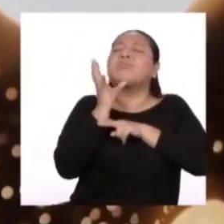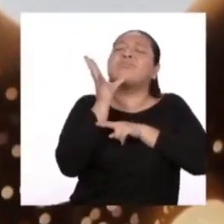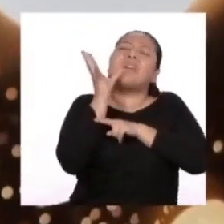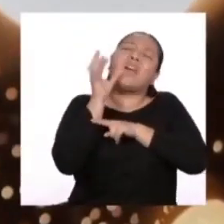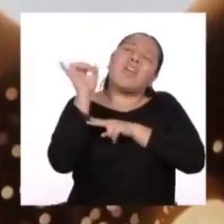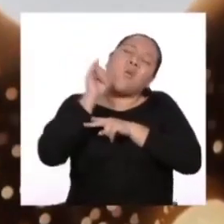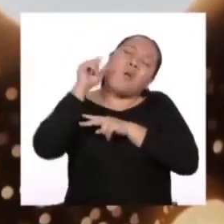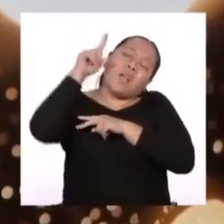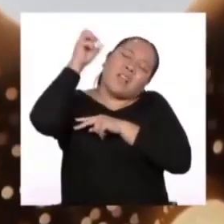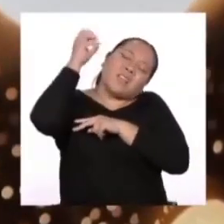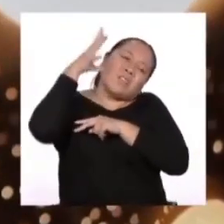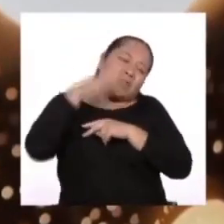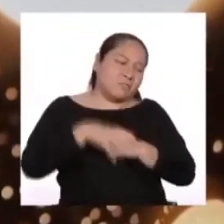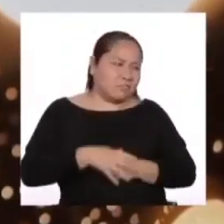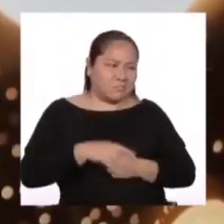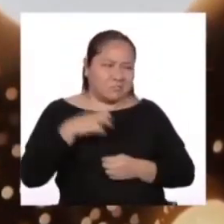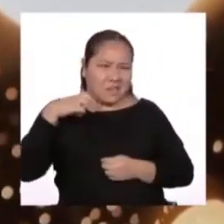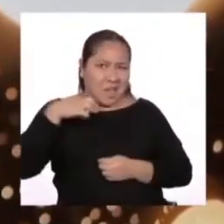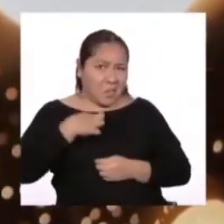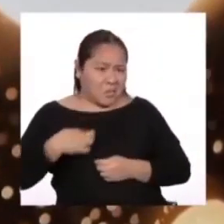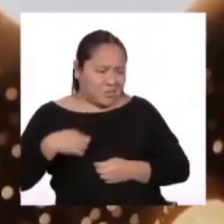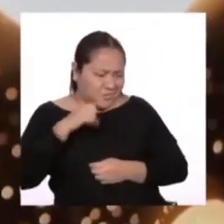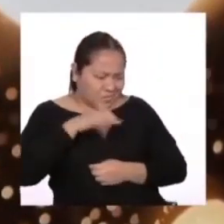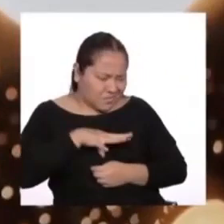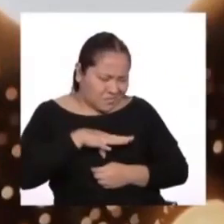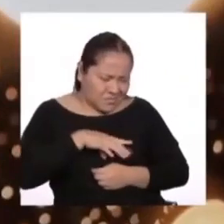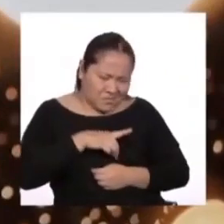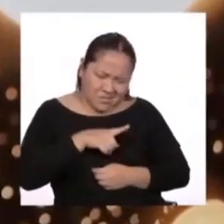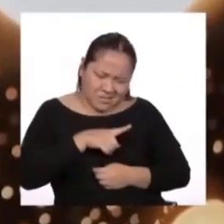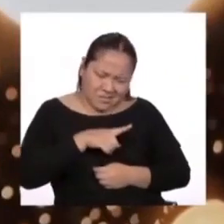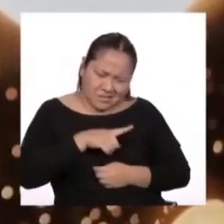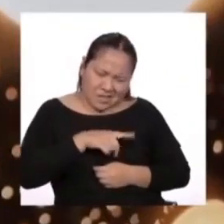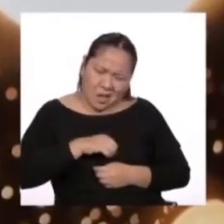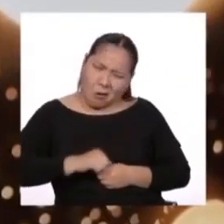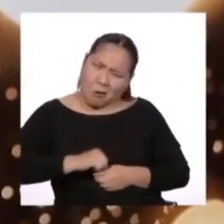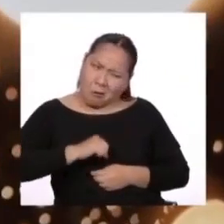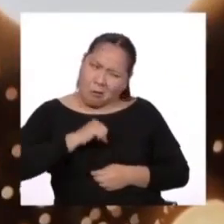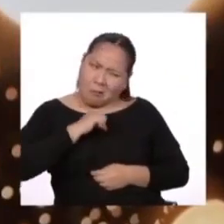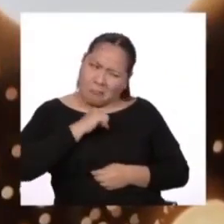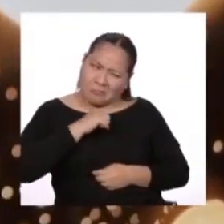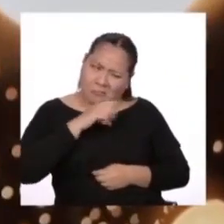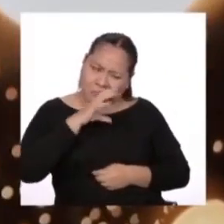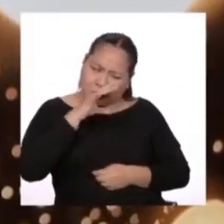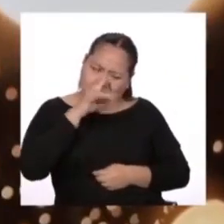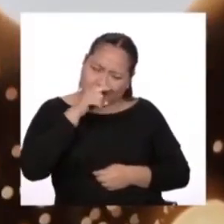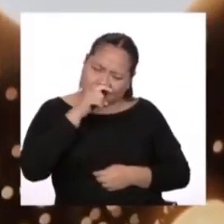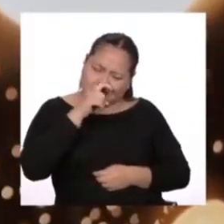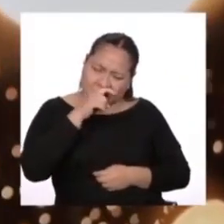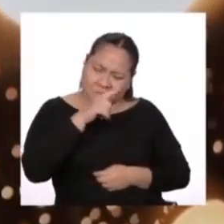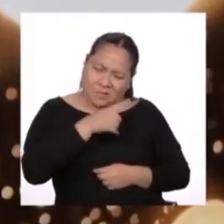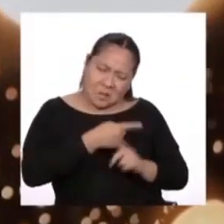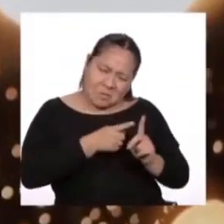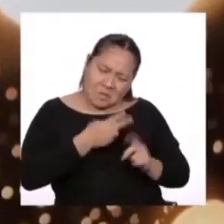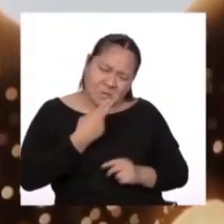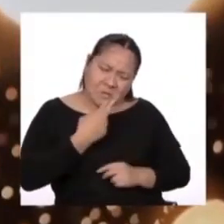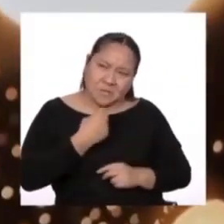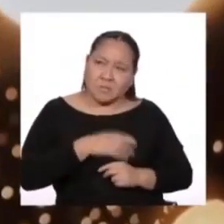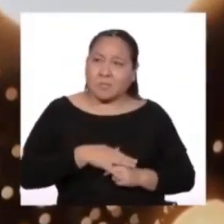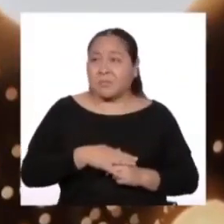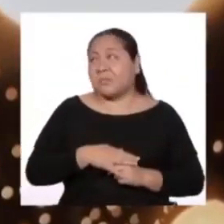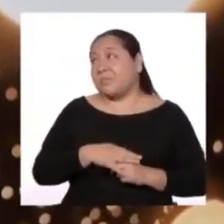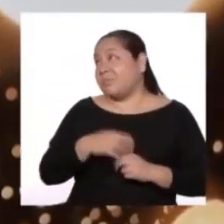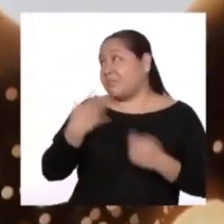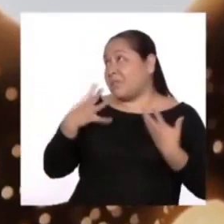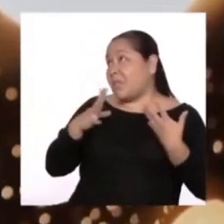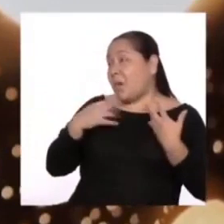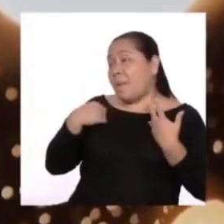principito adivinó que ella no era muy modesta, pero era tan conmovedora. Me parece que ya es hora